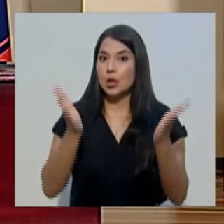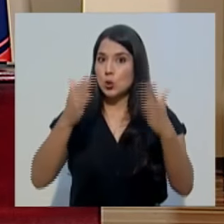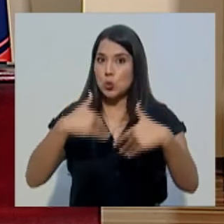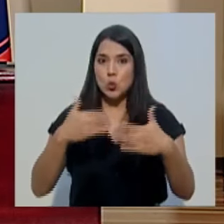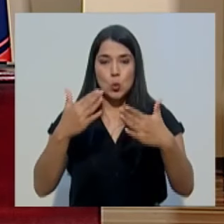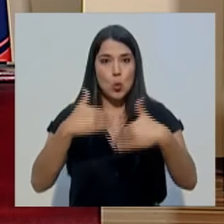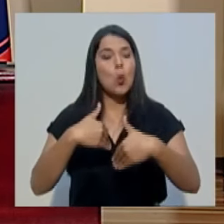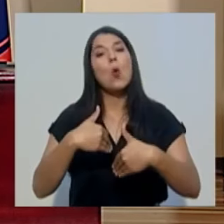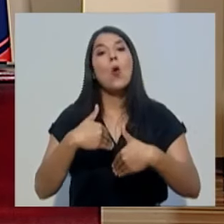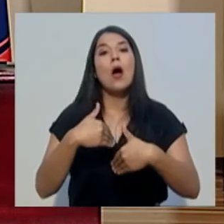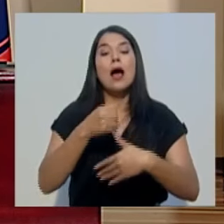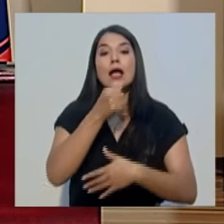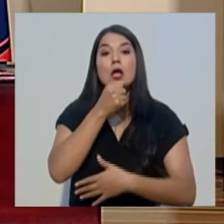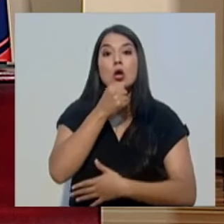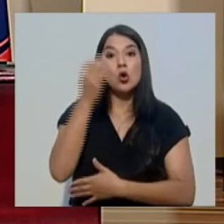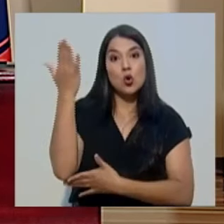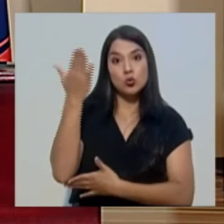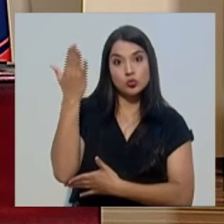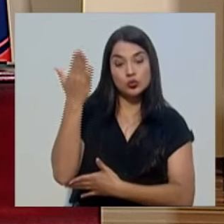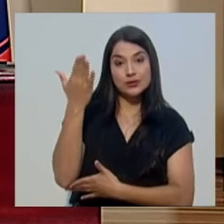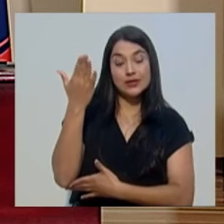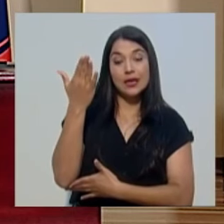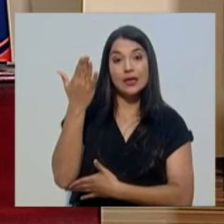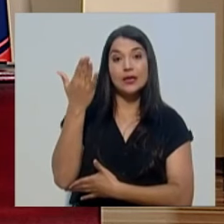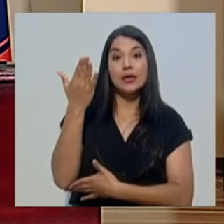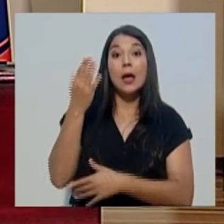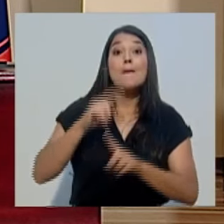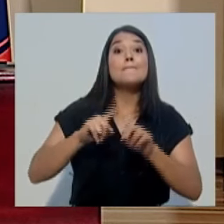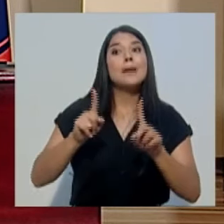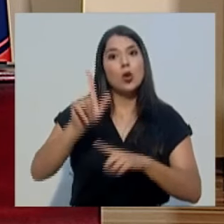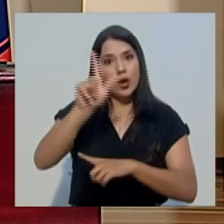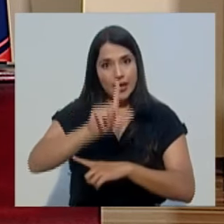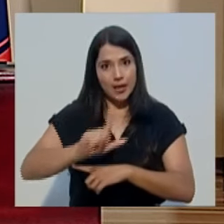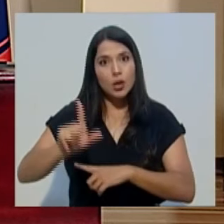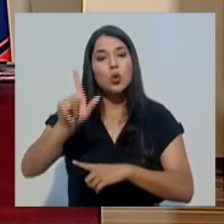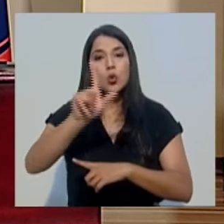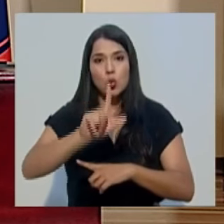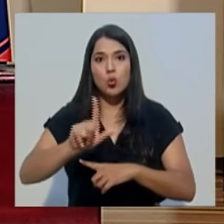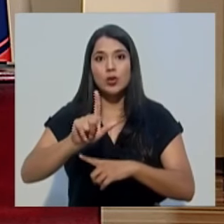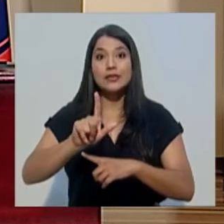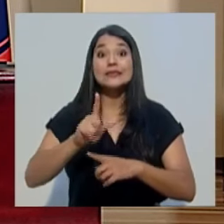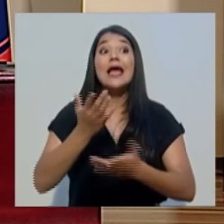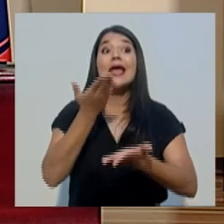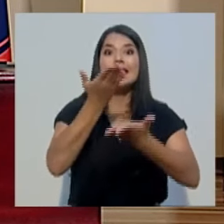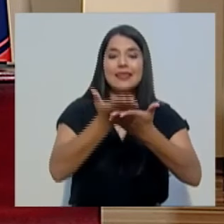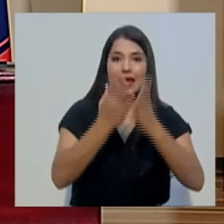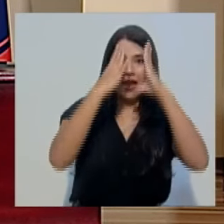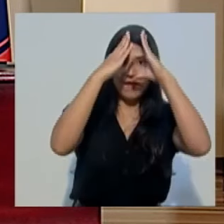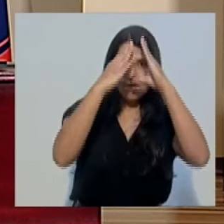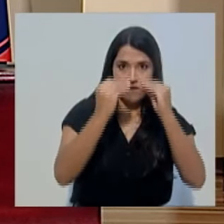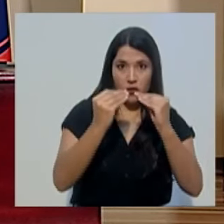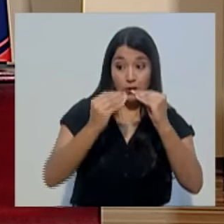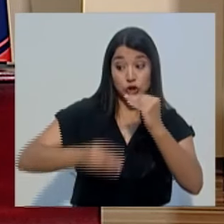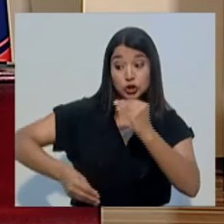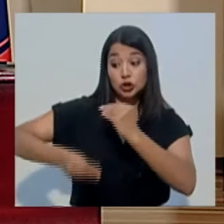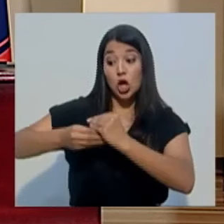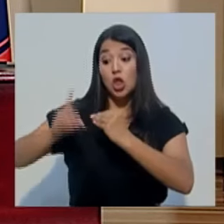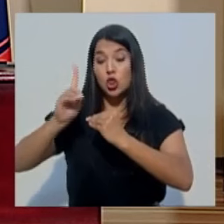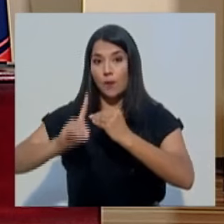mañana no tendremos el reporte epidemiológico, sin embargo, el lunes se darán tanto el reporte de domingo